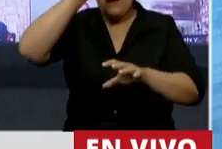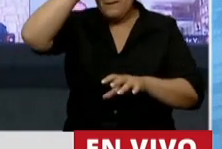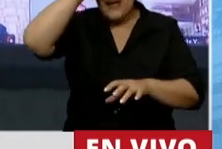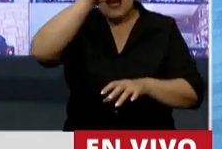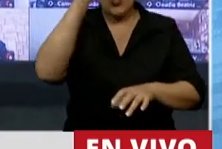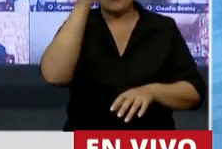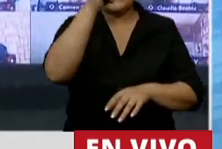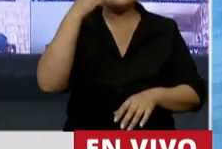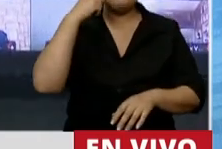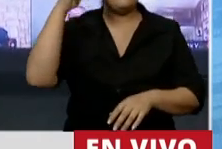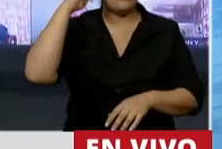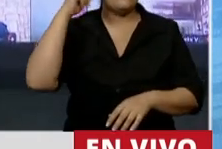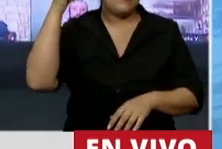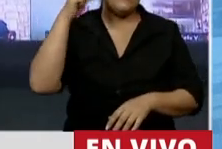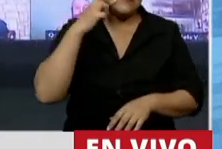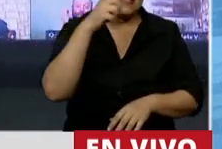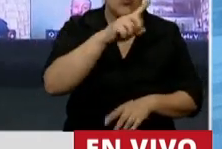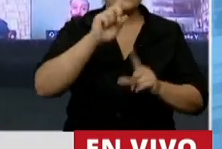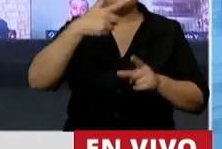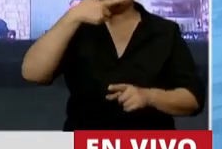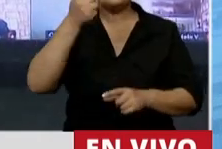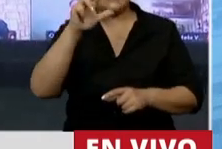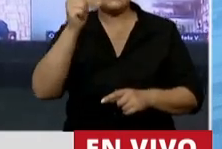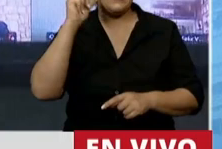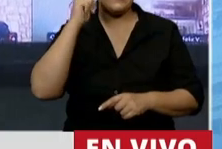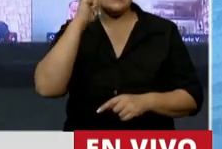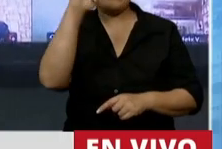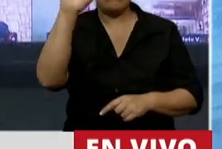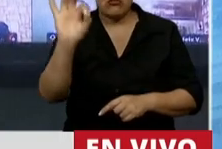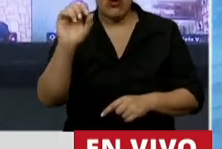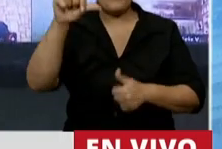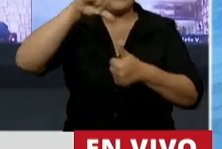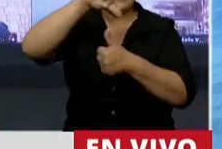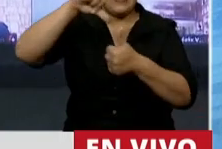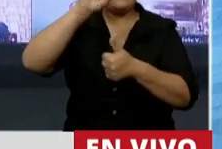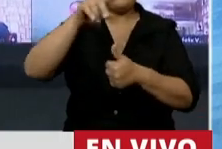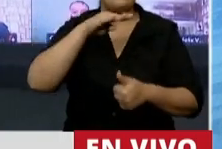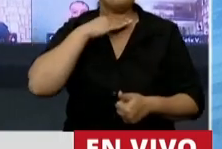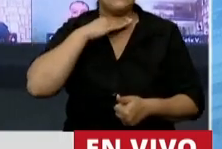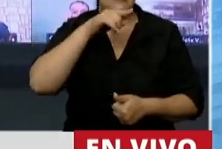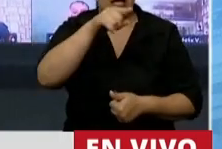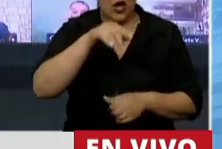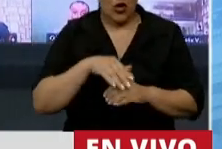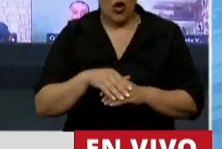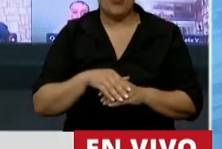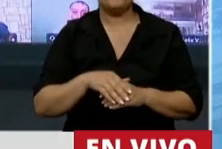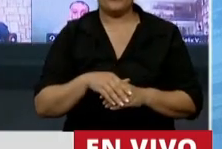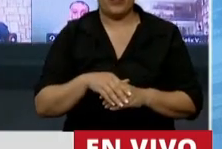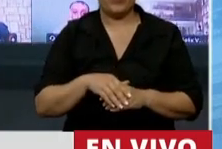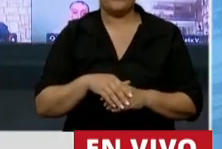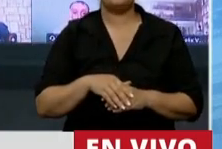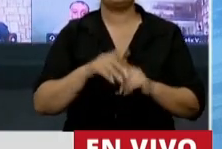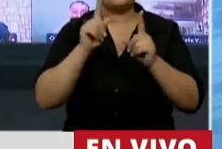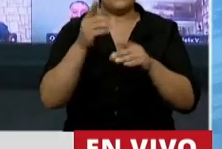Brasil del 19, el zaragazo en la costa caribiana de México para ponerlo finalmente,